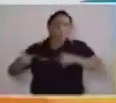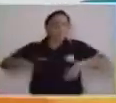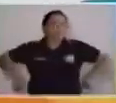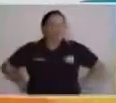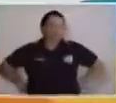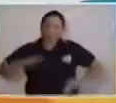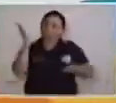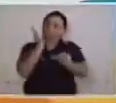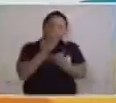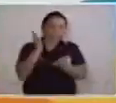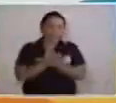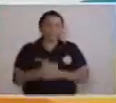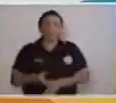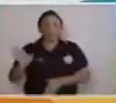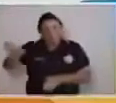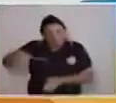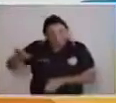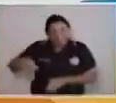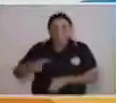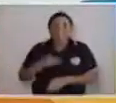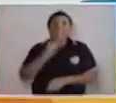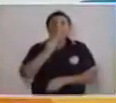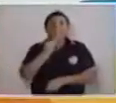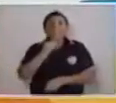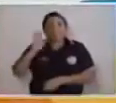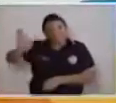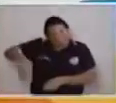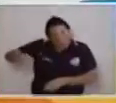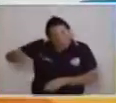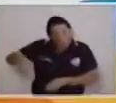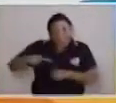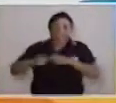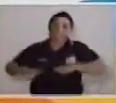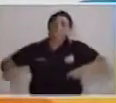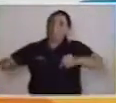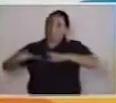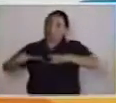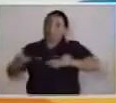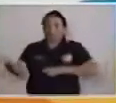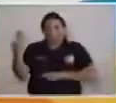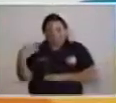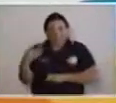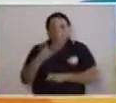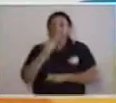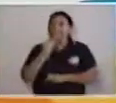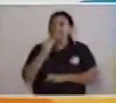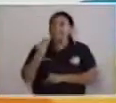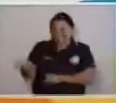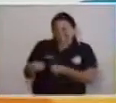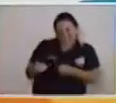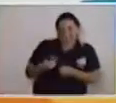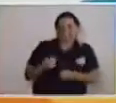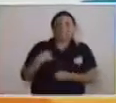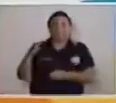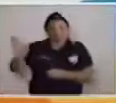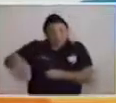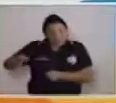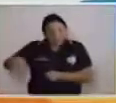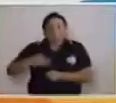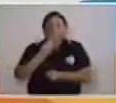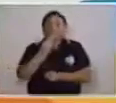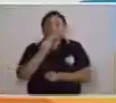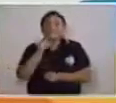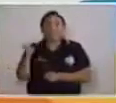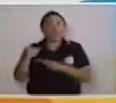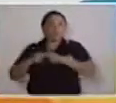de ahí. ¡Sal de ahí, Chiva Chivita! ¡Sal de ahí de ese lugar! ¡Sal de ahí, Chiva Chivita!